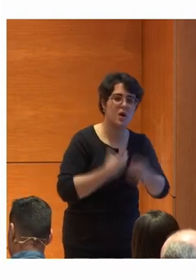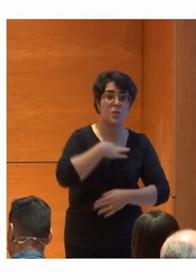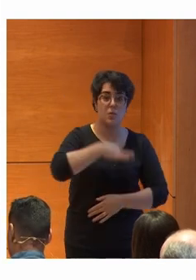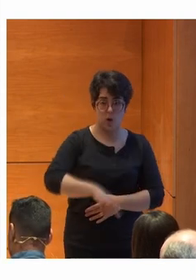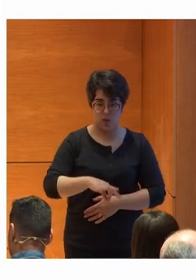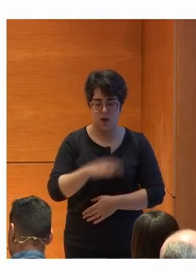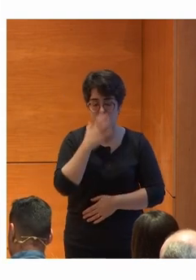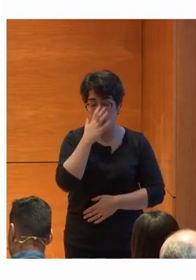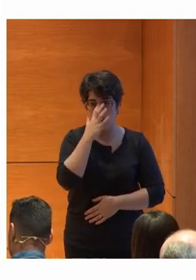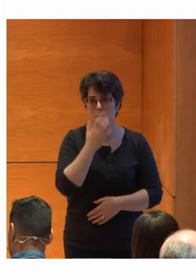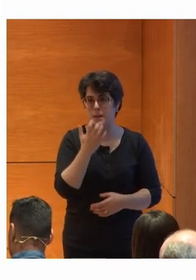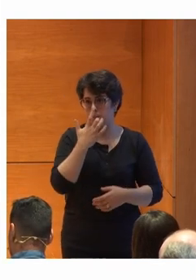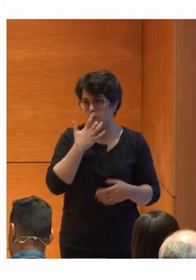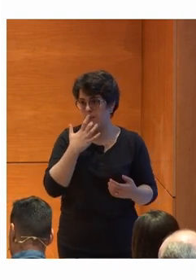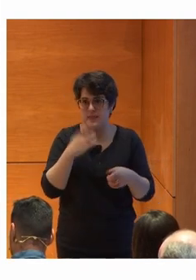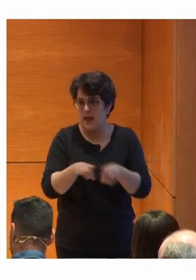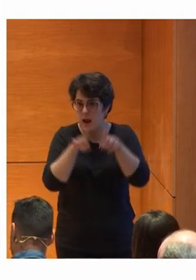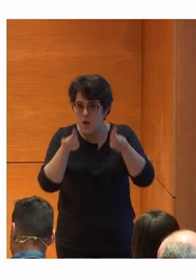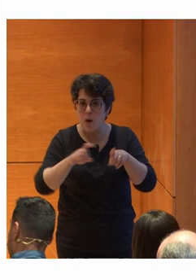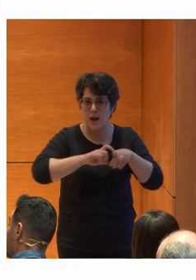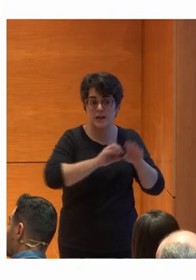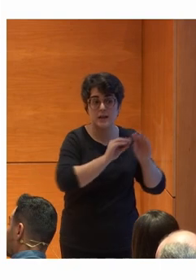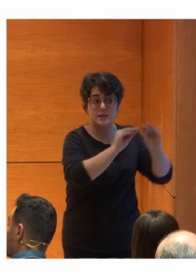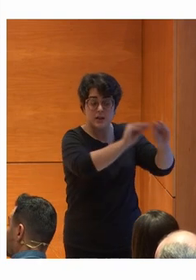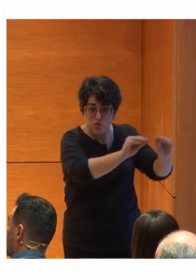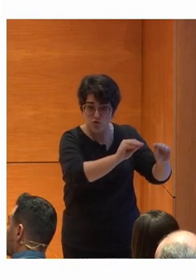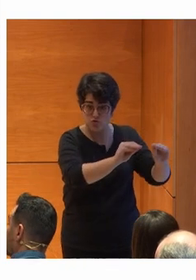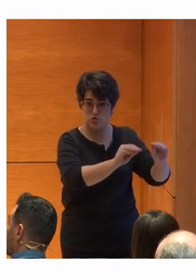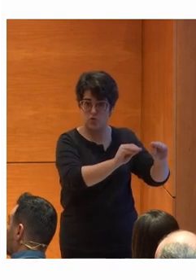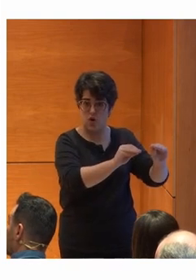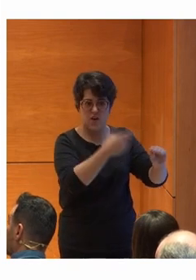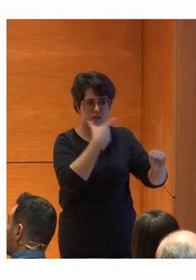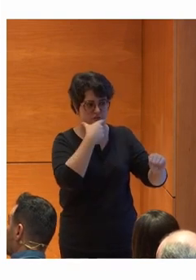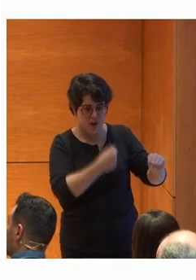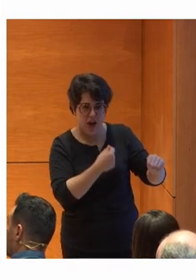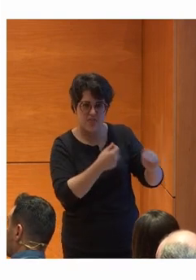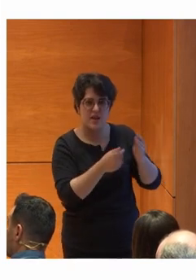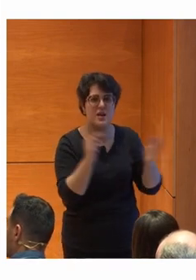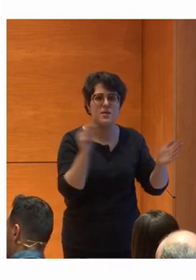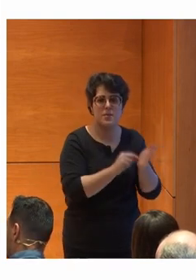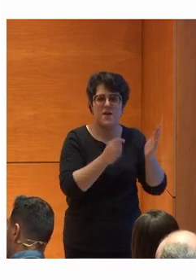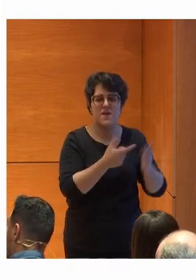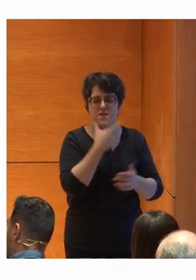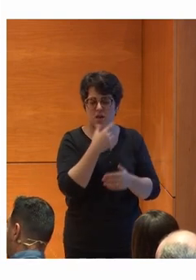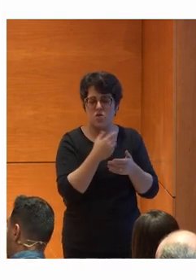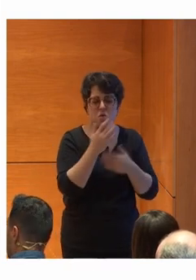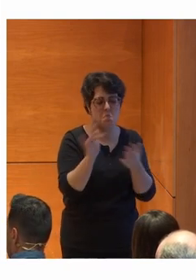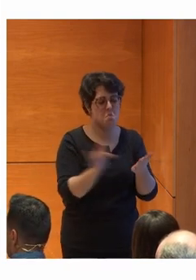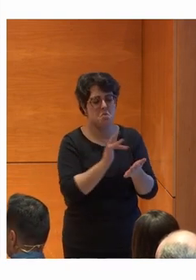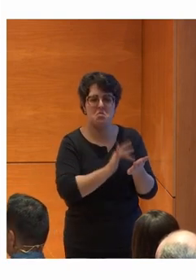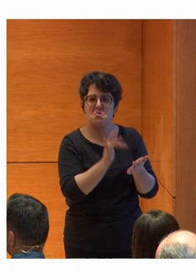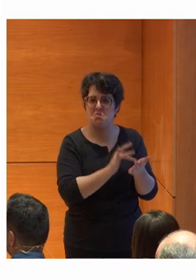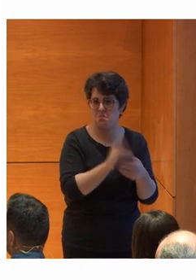persona Independientemente de sus características Sea fácil y ágil e intuitivo el poder